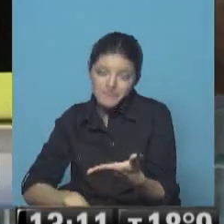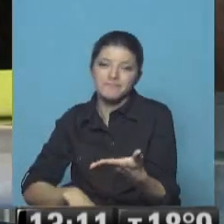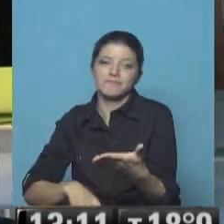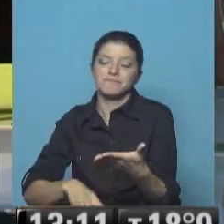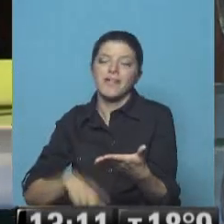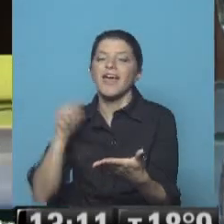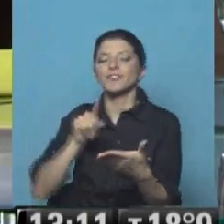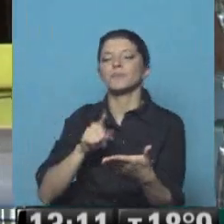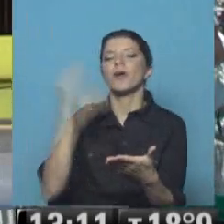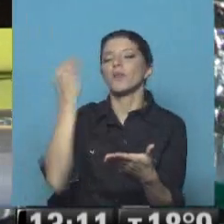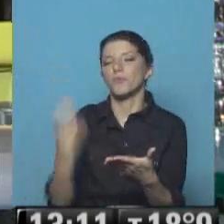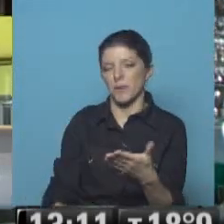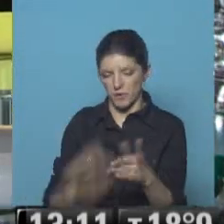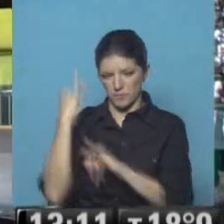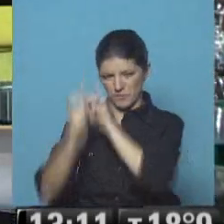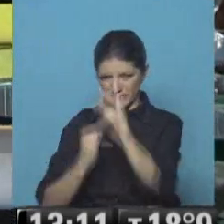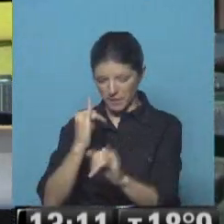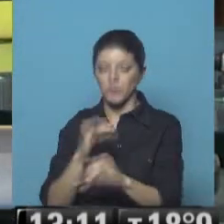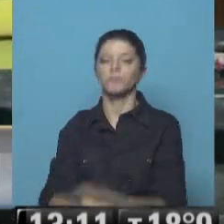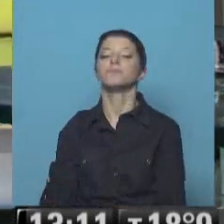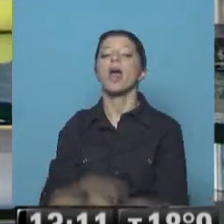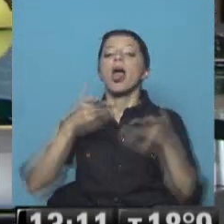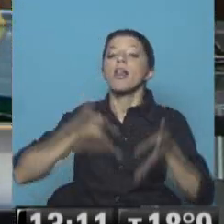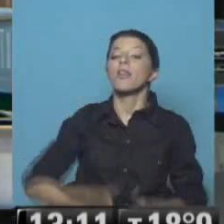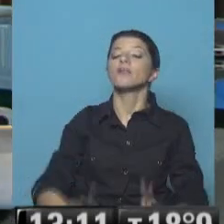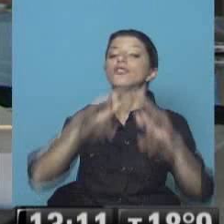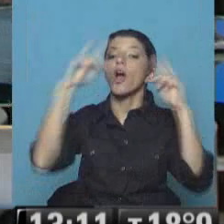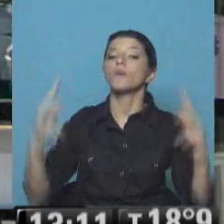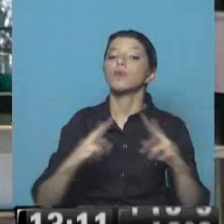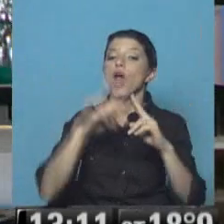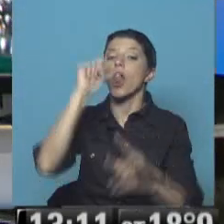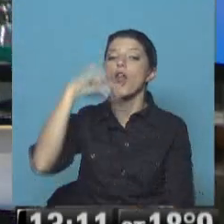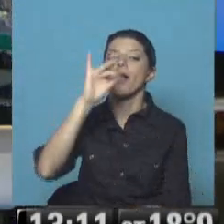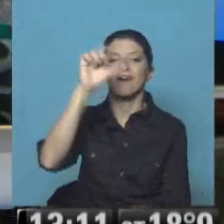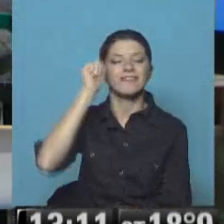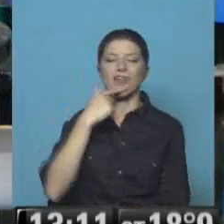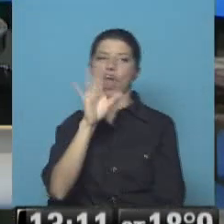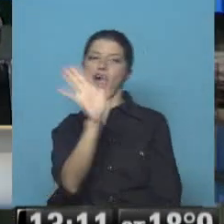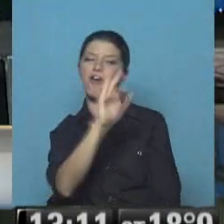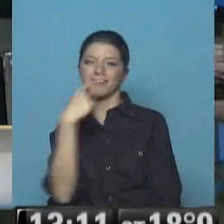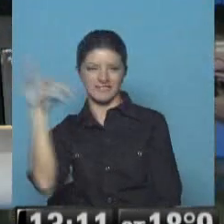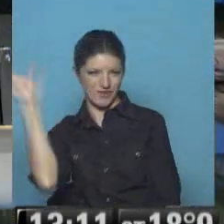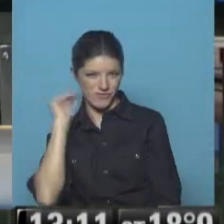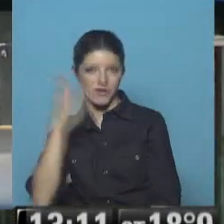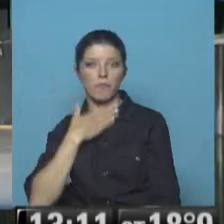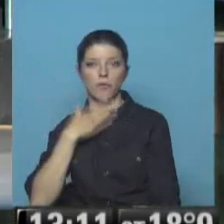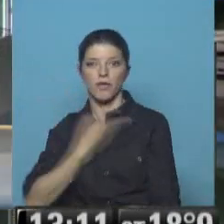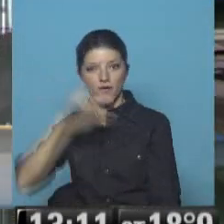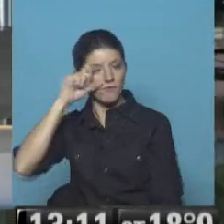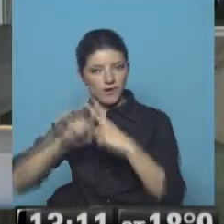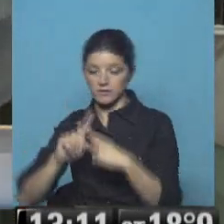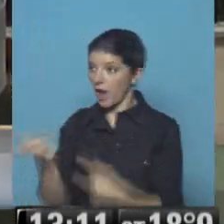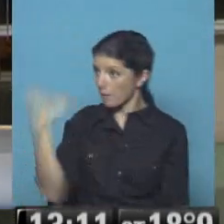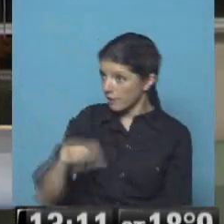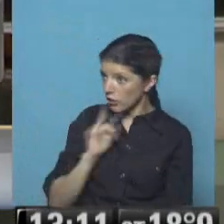todos los días acá dice así nació en Londres en el seno de una familia no, no, discúlpeme Pedro discúlpeme que vino Taylor y